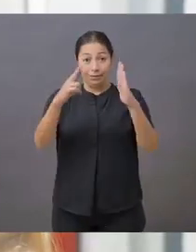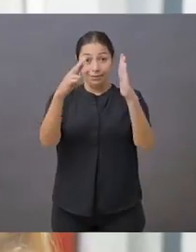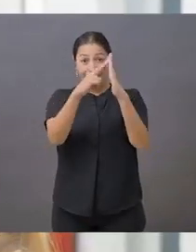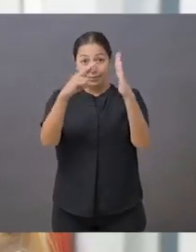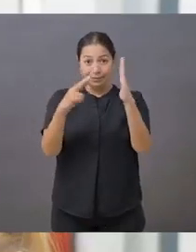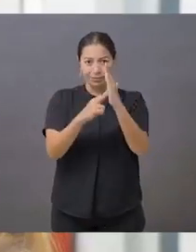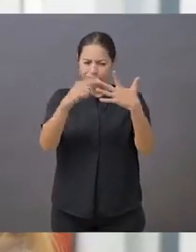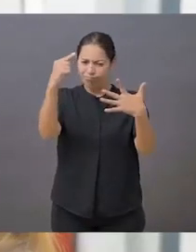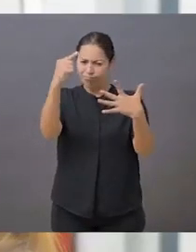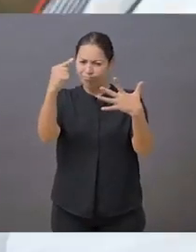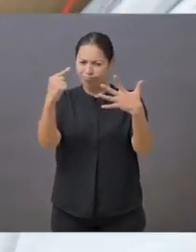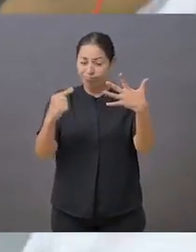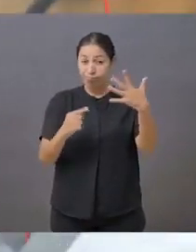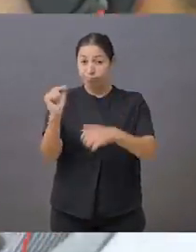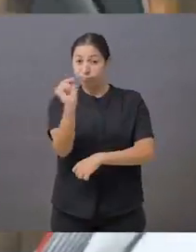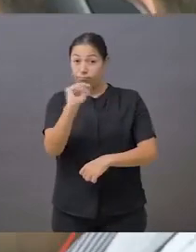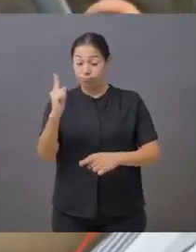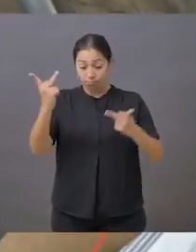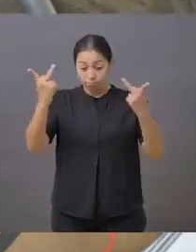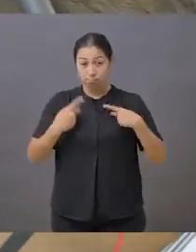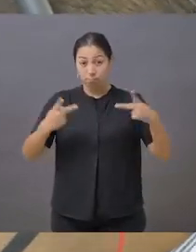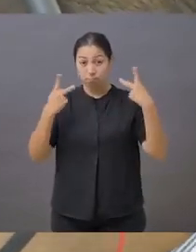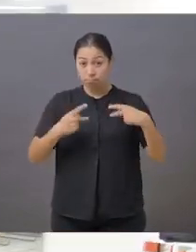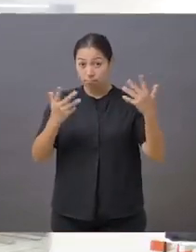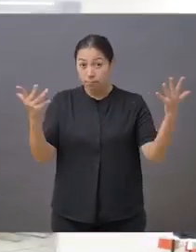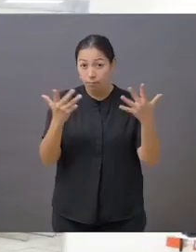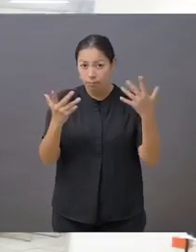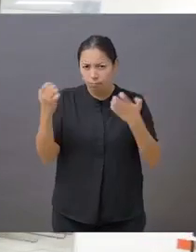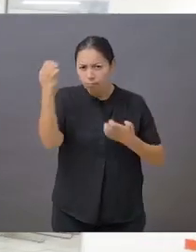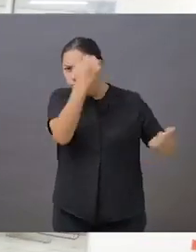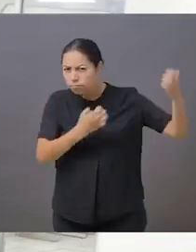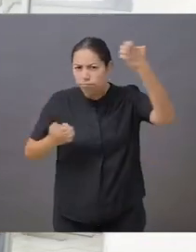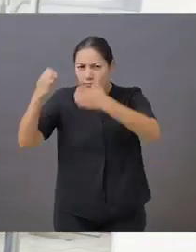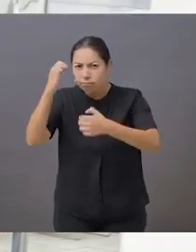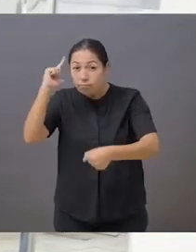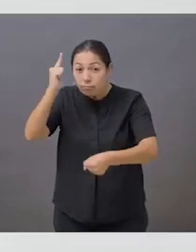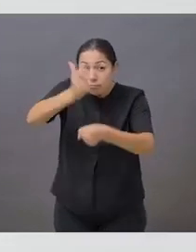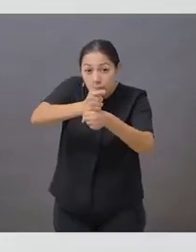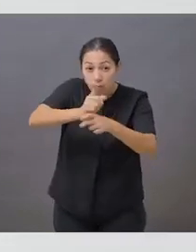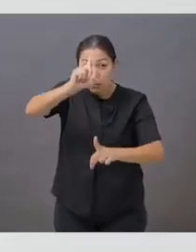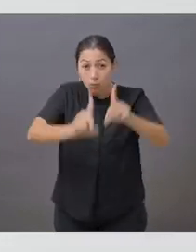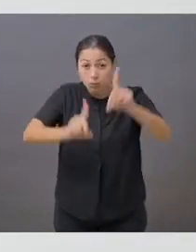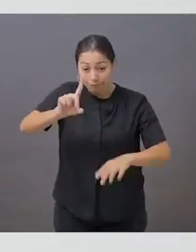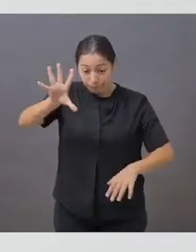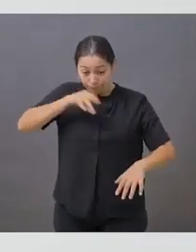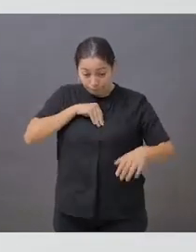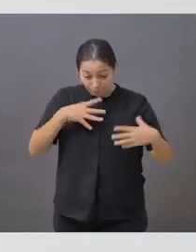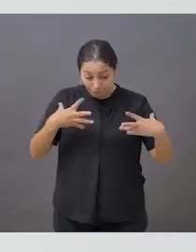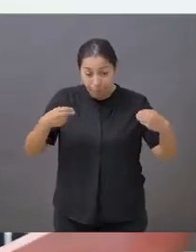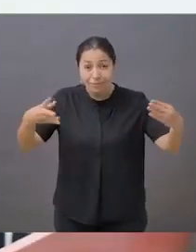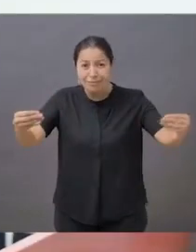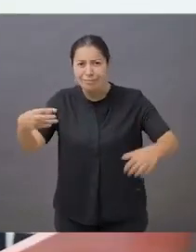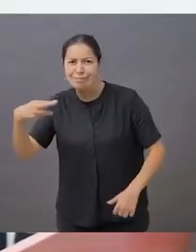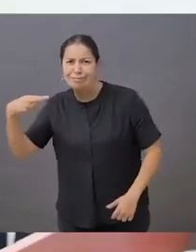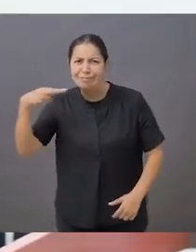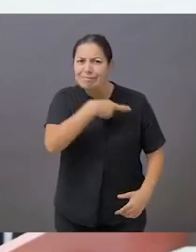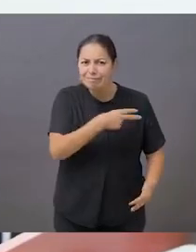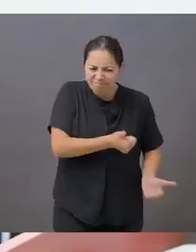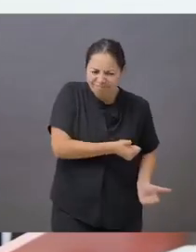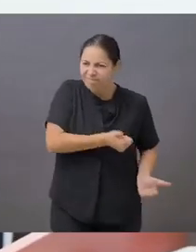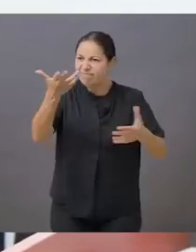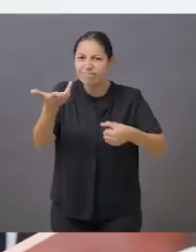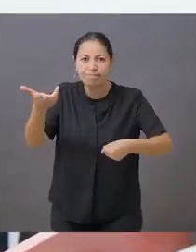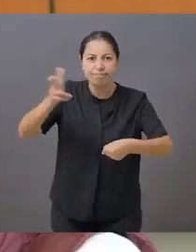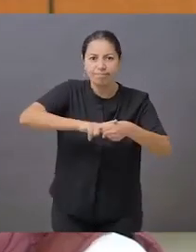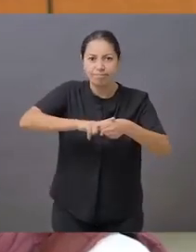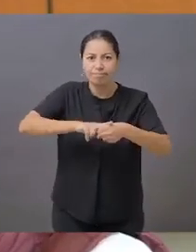Mediante algoritmos aplicados por especialistas, se determina la probabilidad de que el sospechoso esté contagiado y de ser altamente probable, se inicia